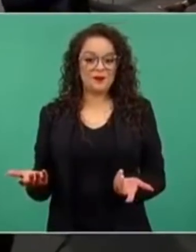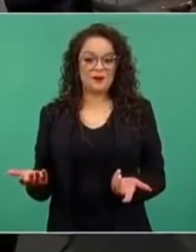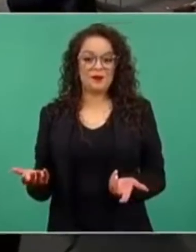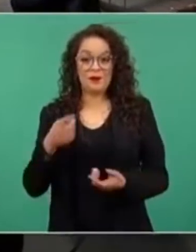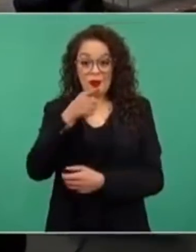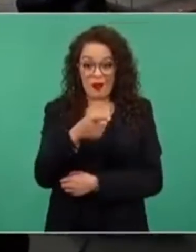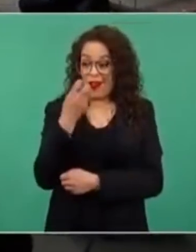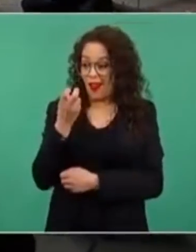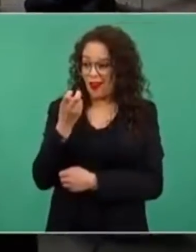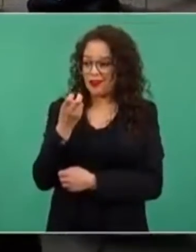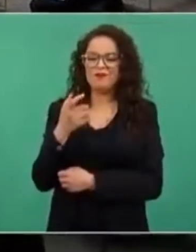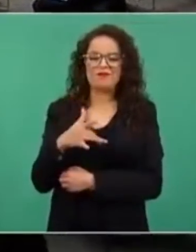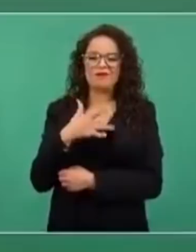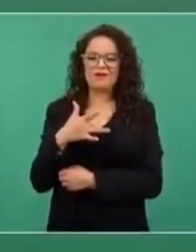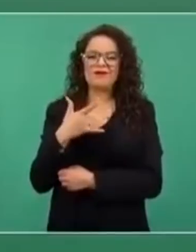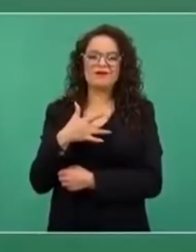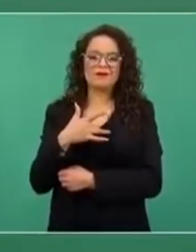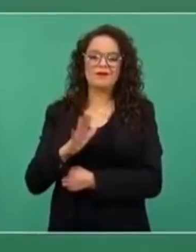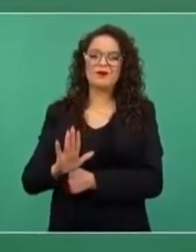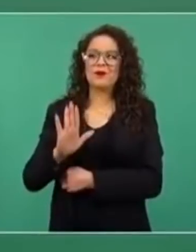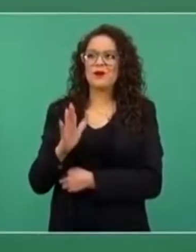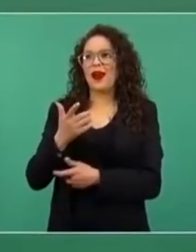porque la verdad